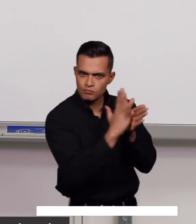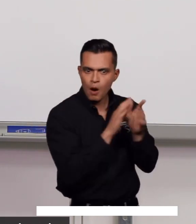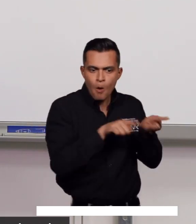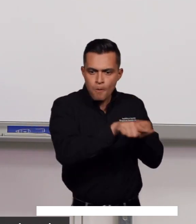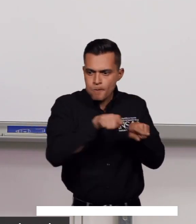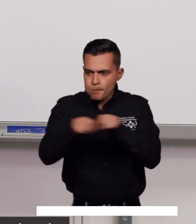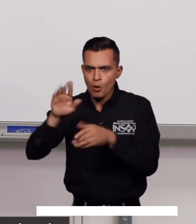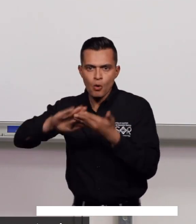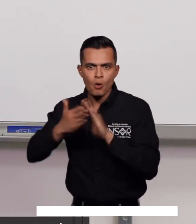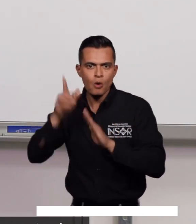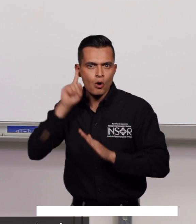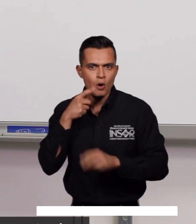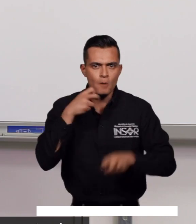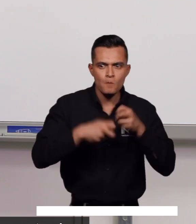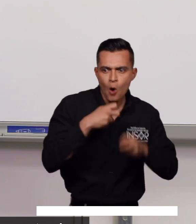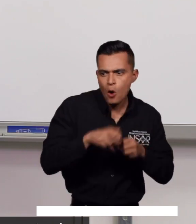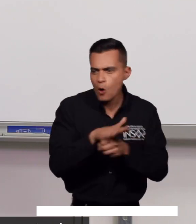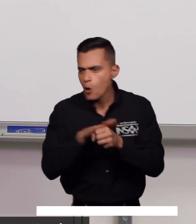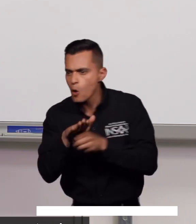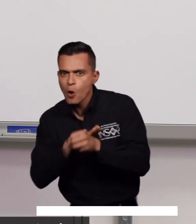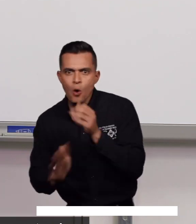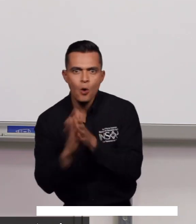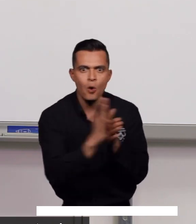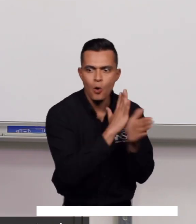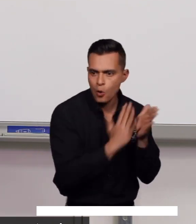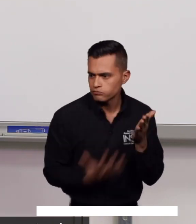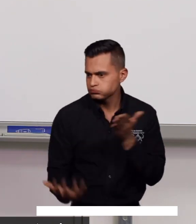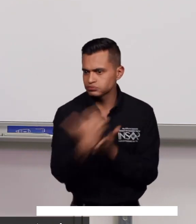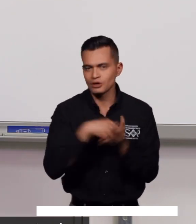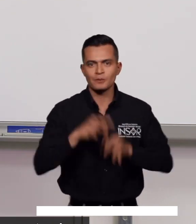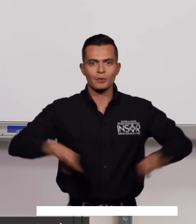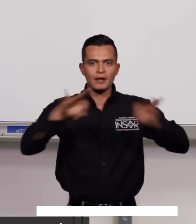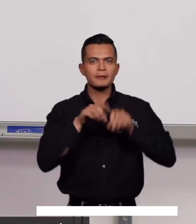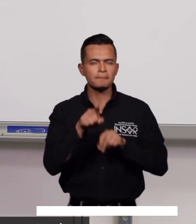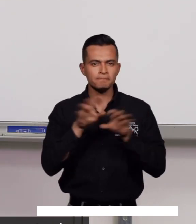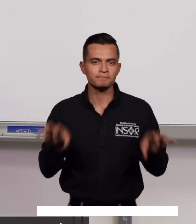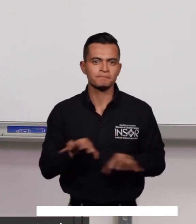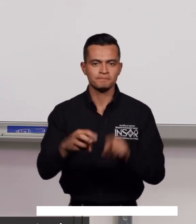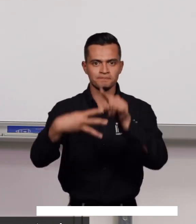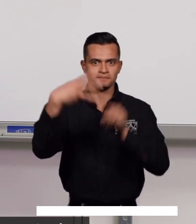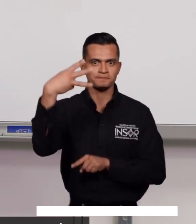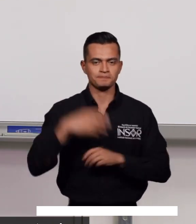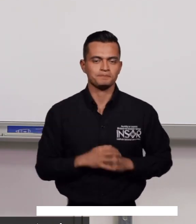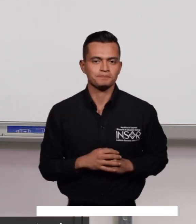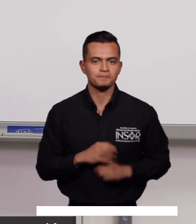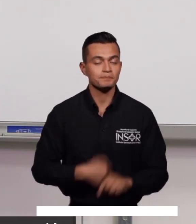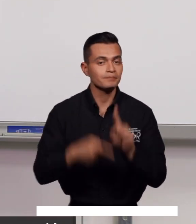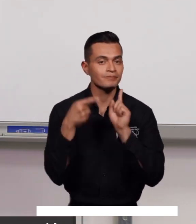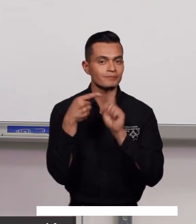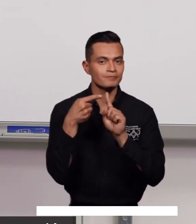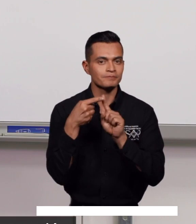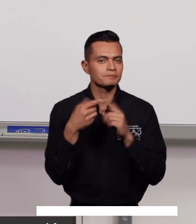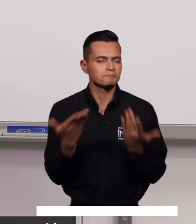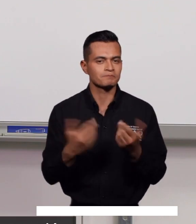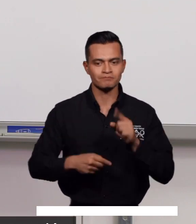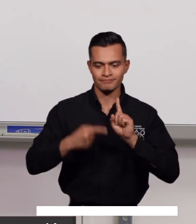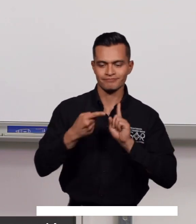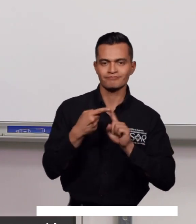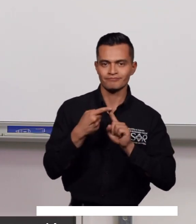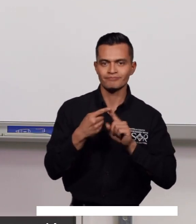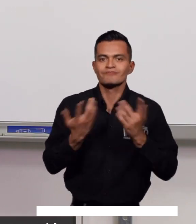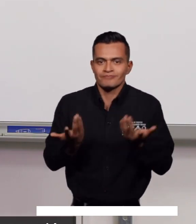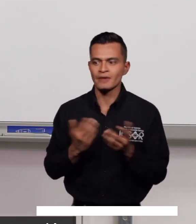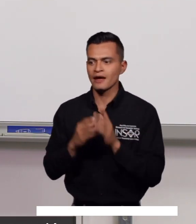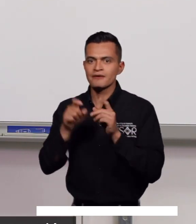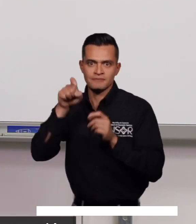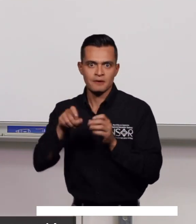y sus problemáticas. En este sentido, desarrollamos tres acciones puntuales en gestión del conocimiento. La primera de ellas